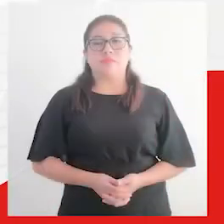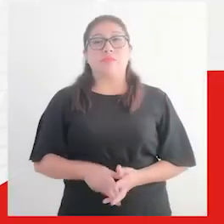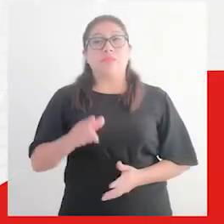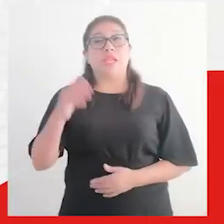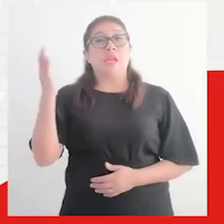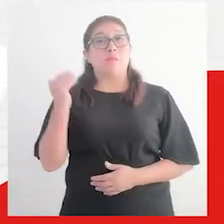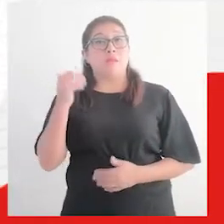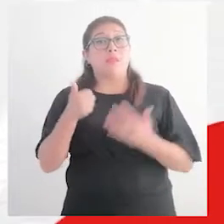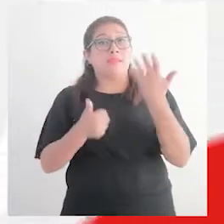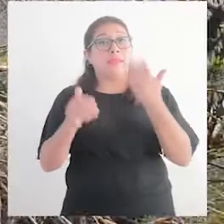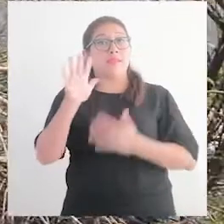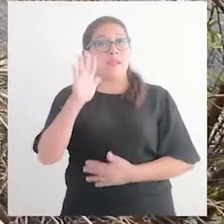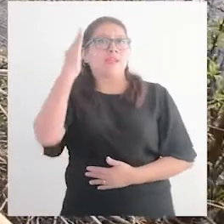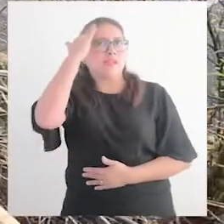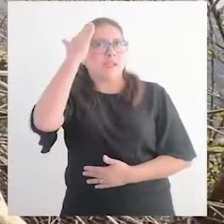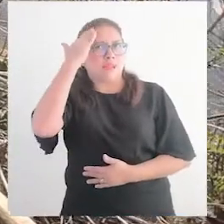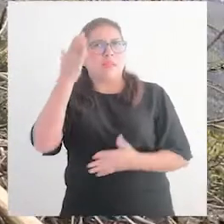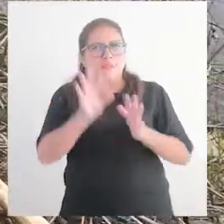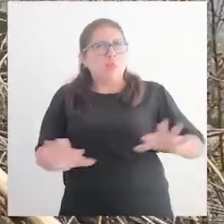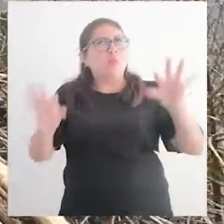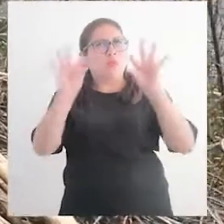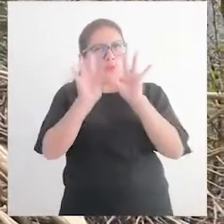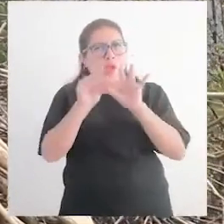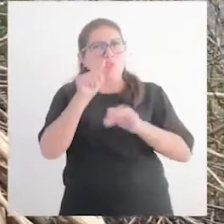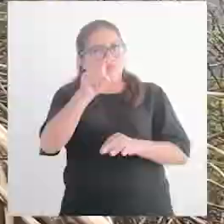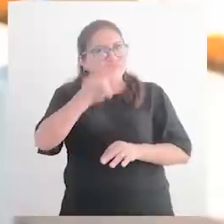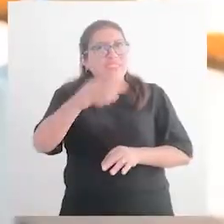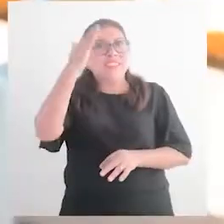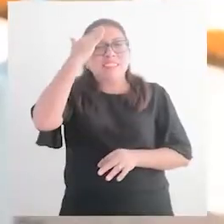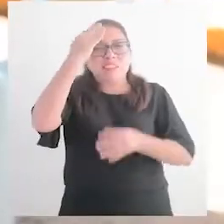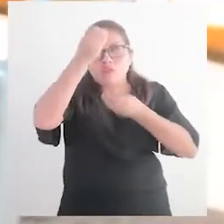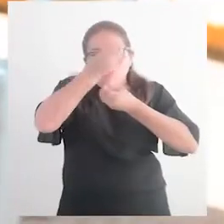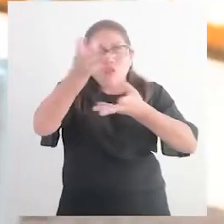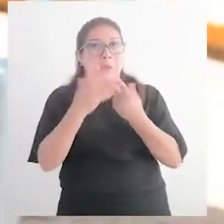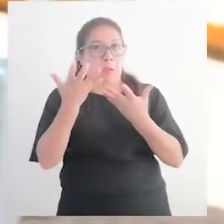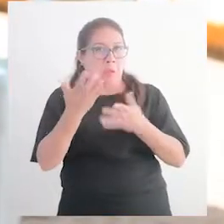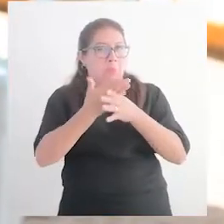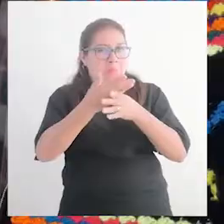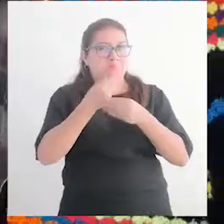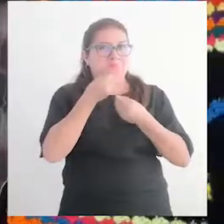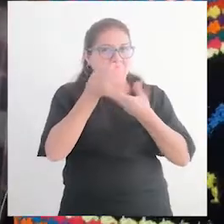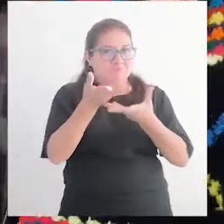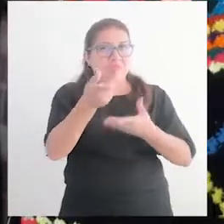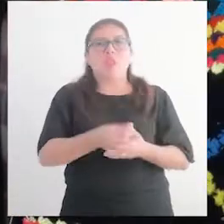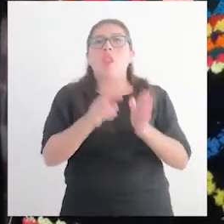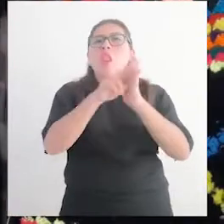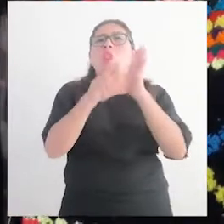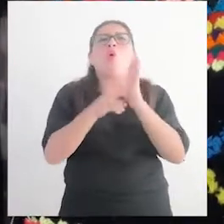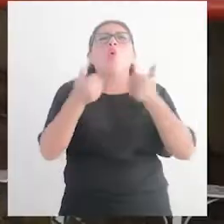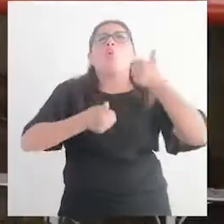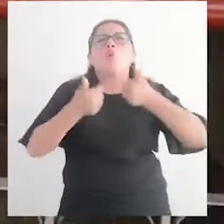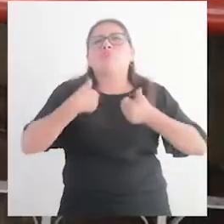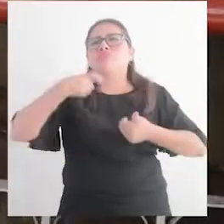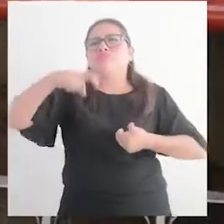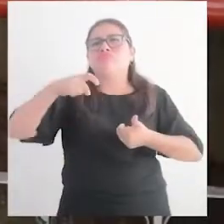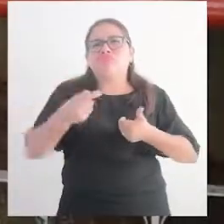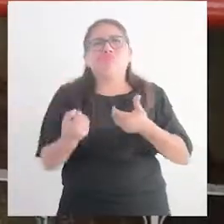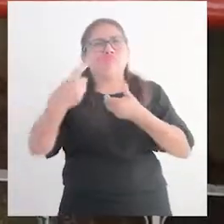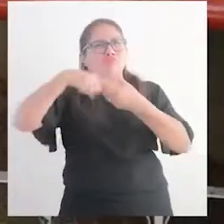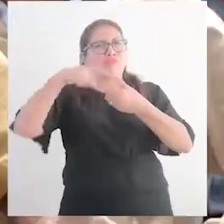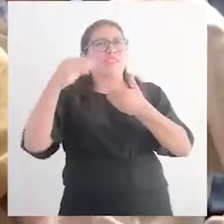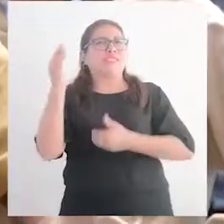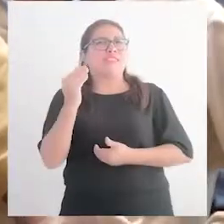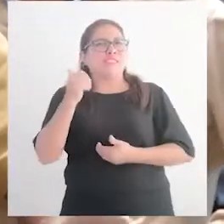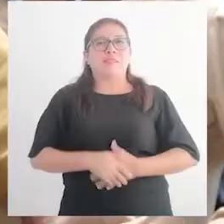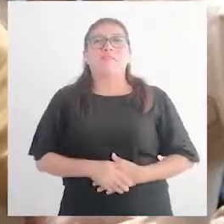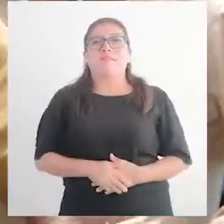En Pensión 65 sabemos que es importante mantenerte informado para que puedas conocer cuáles son los requisitos para ser usuaria o